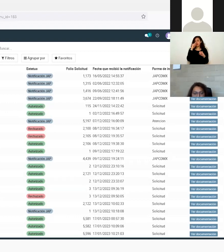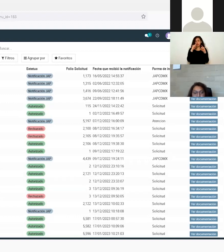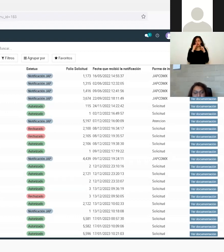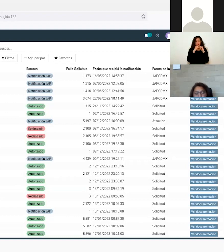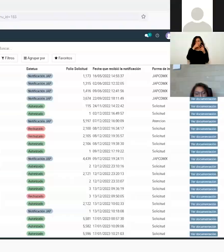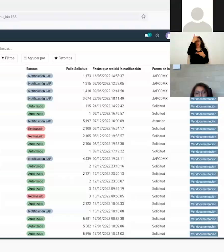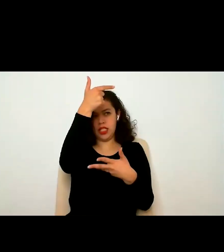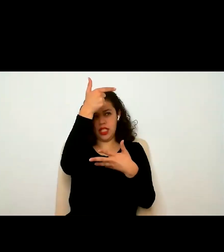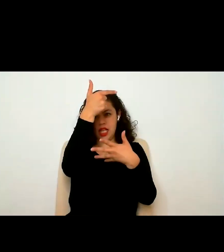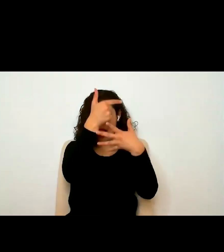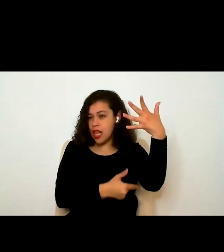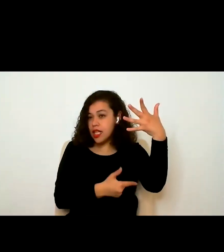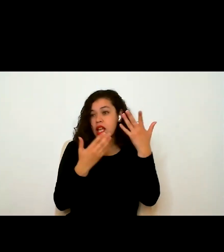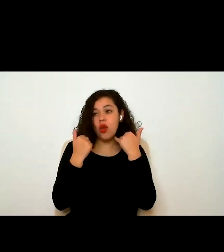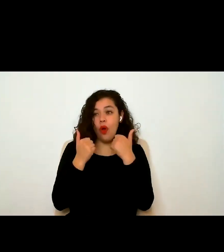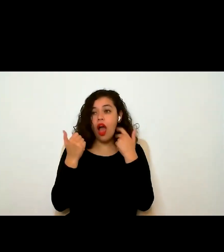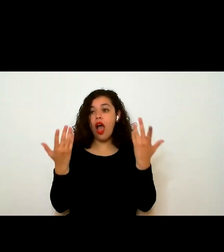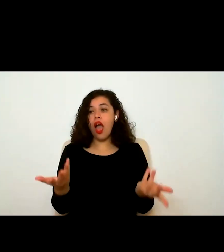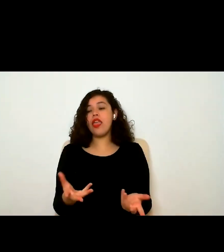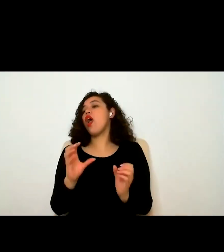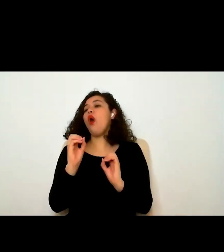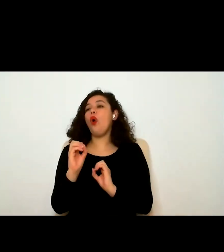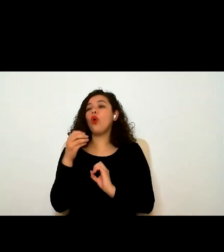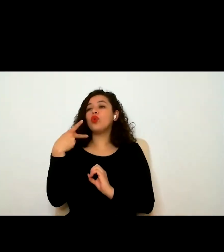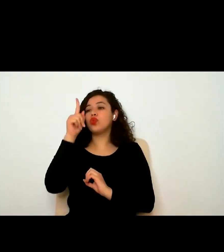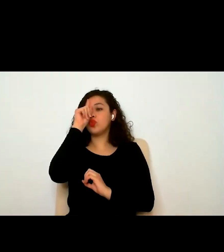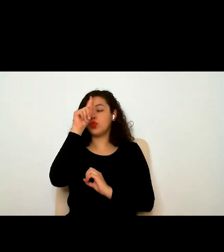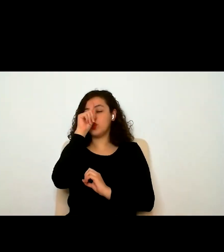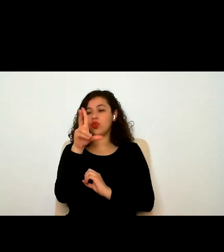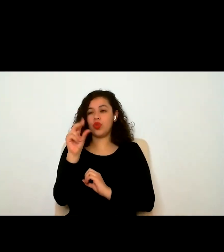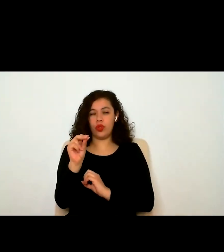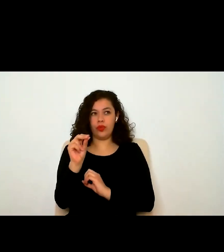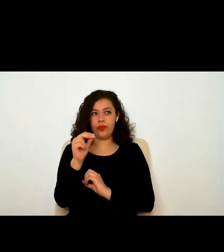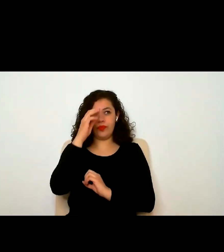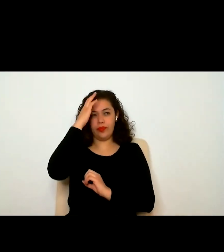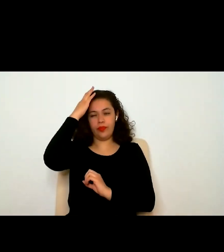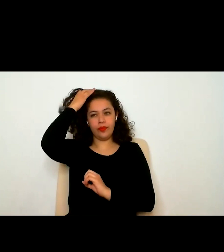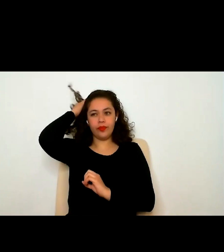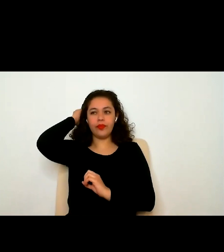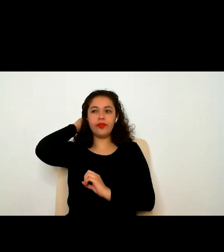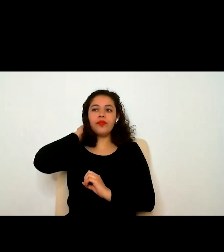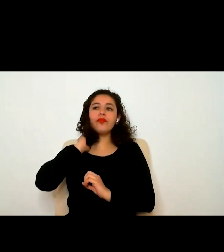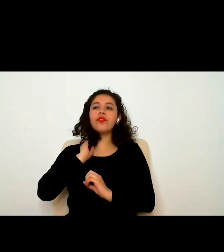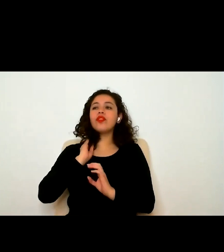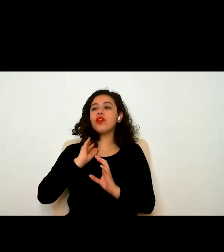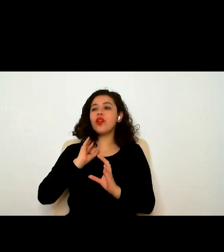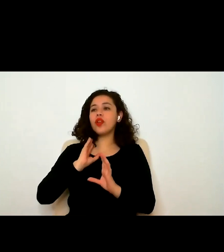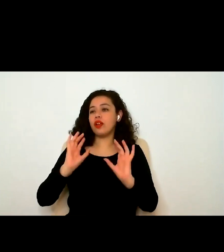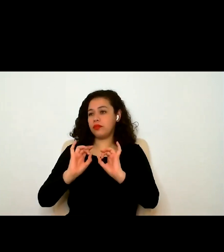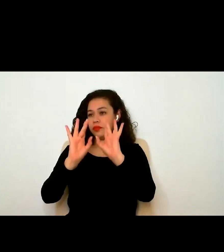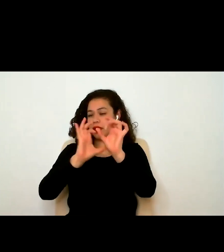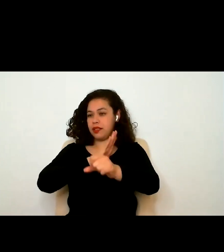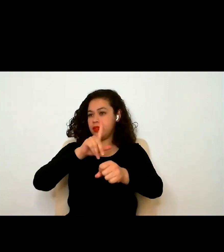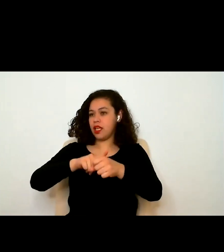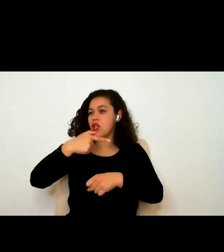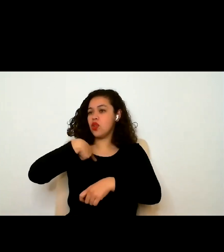en la lista o que no encuentran a su asesor. Estas son casos muy específicos. Los voy a